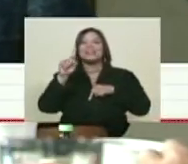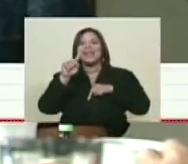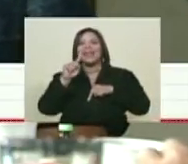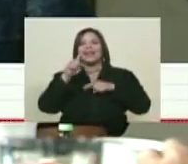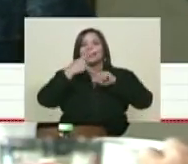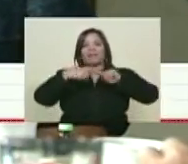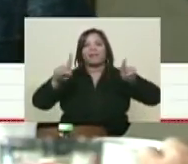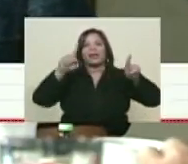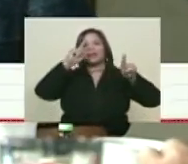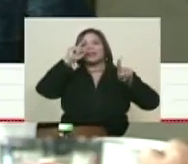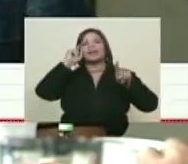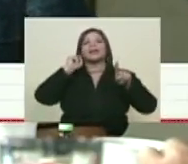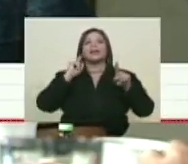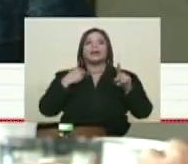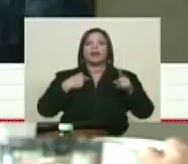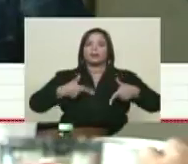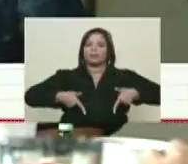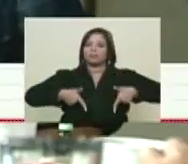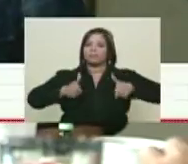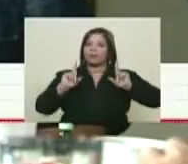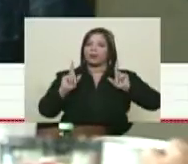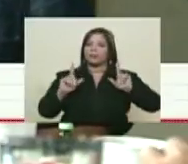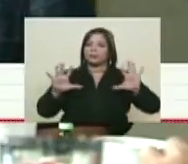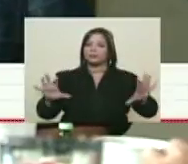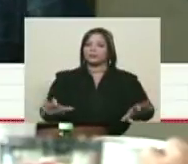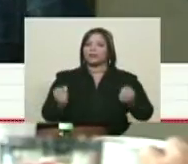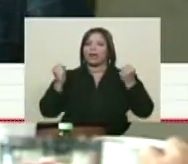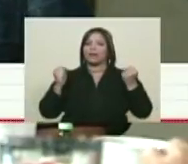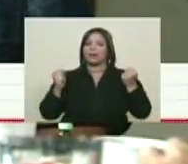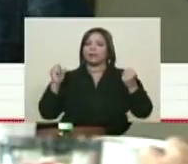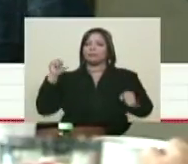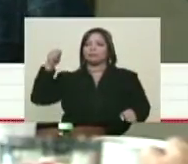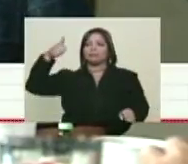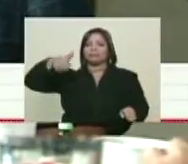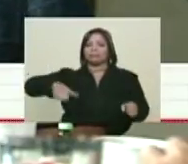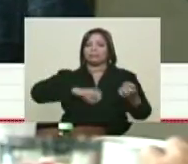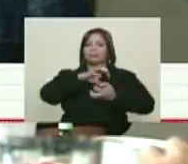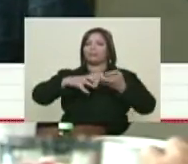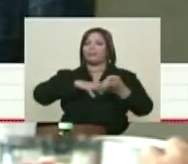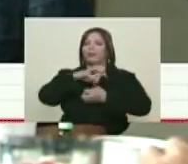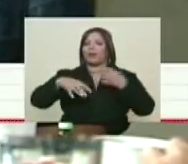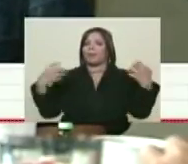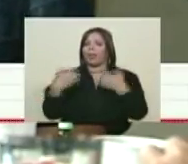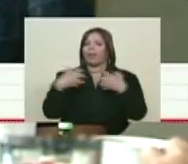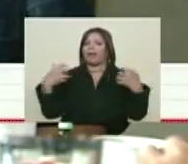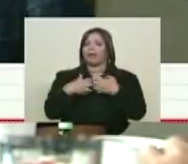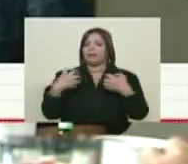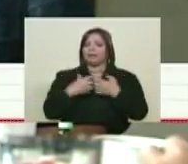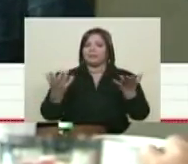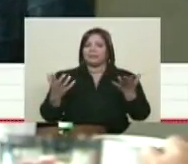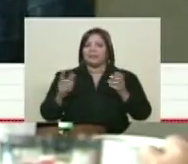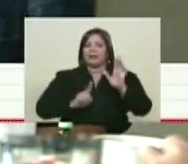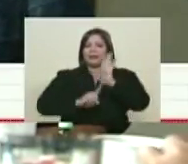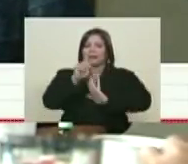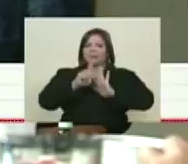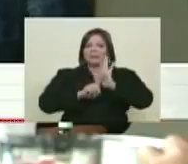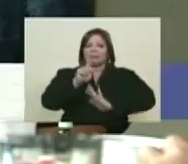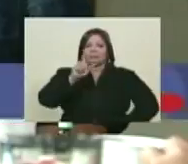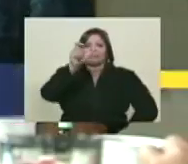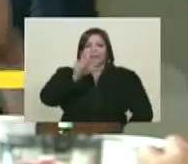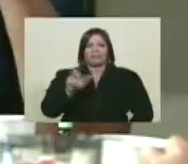eso nos ha permitido salvarnos durante muchas luchas, y eso nos ha permitido desarrollarnos como